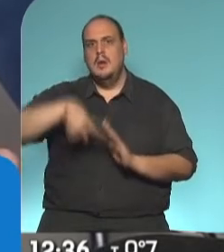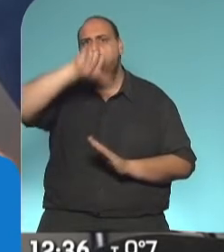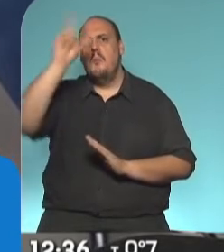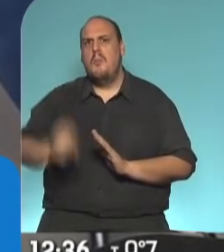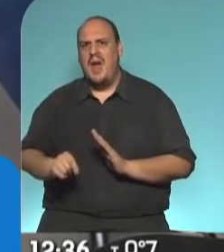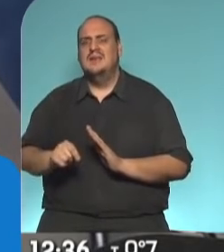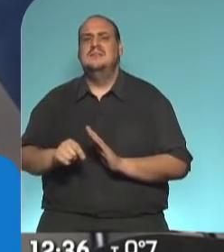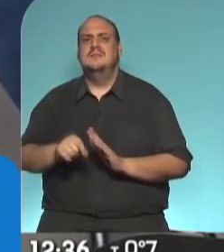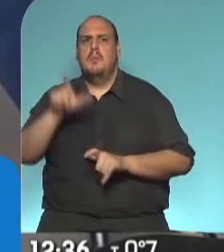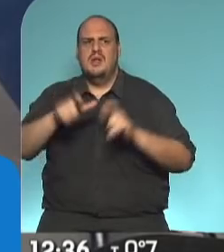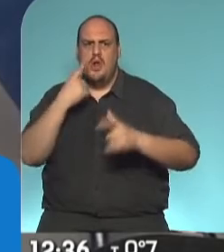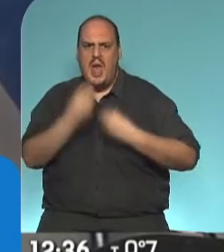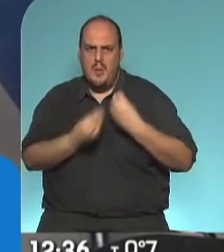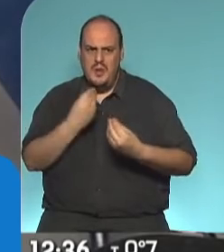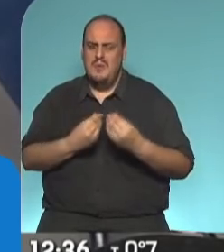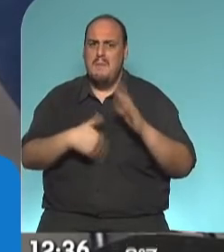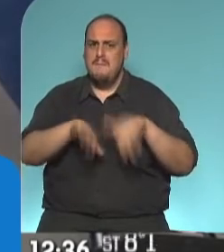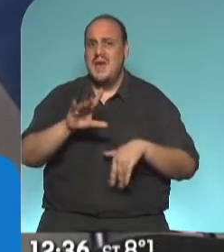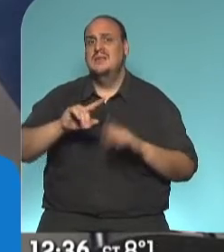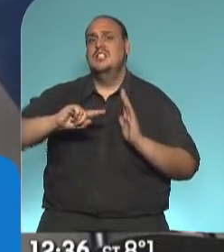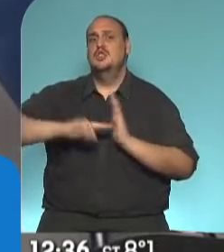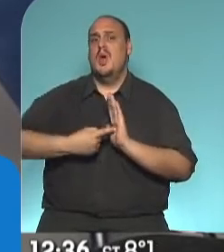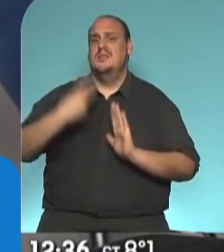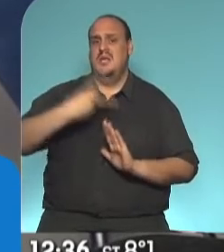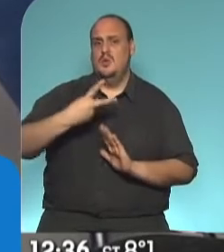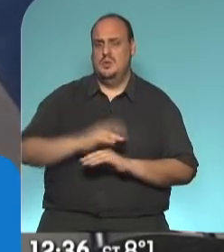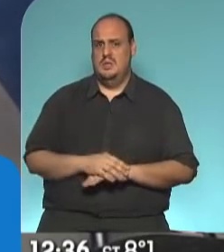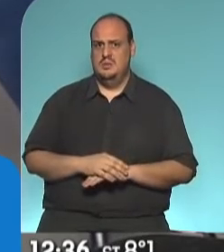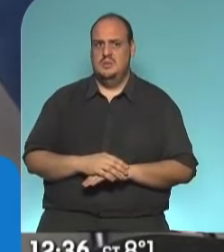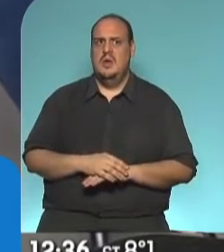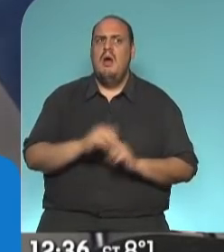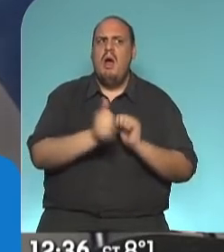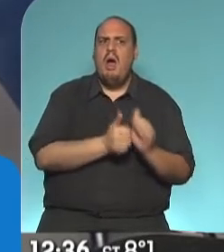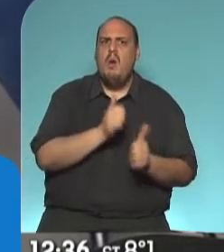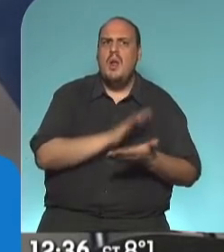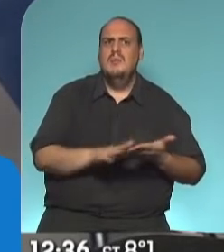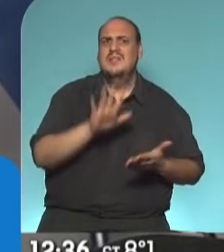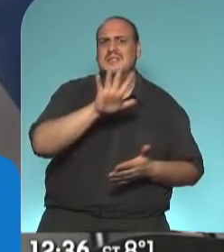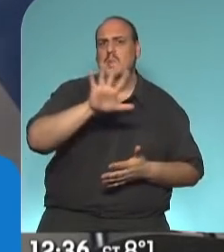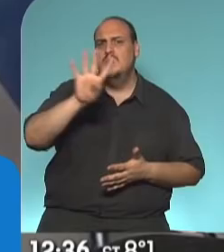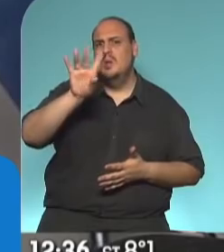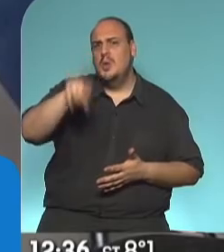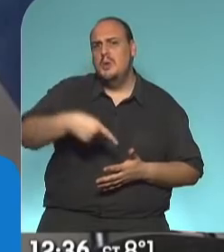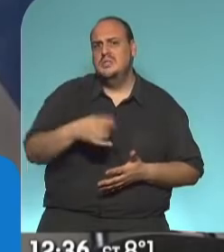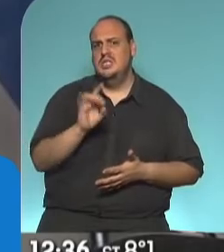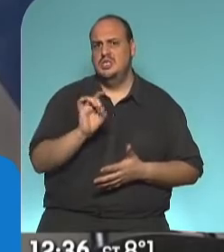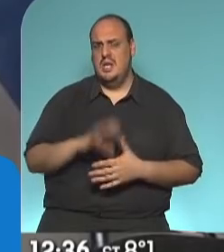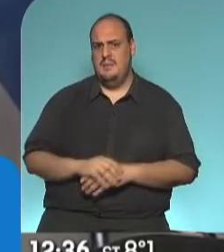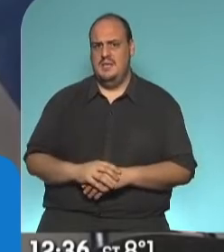país en cantidad de habitantes, no llega al 54% la cantidad de